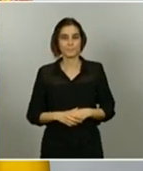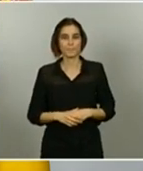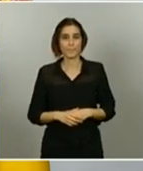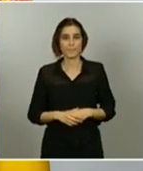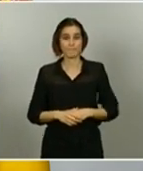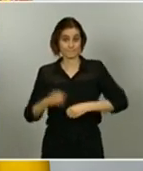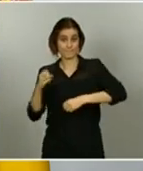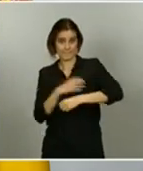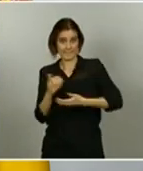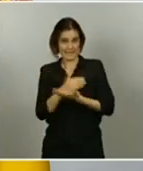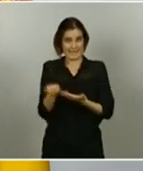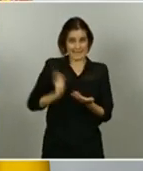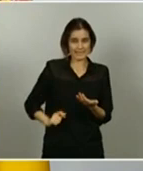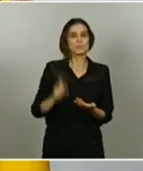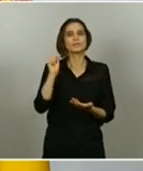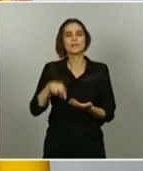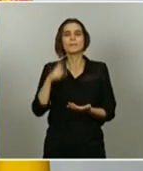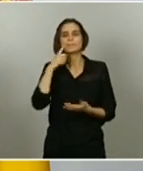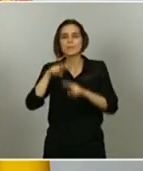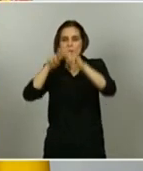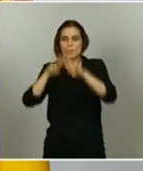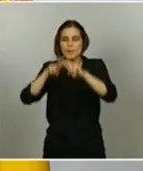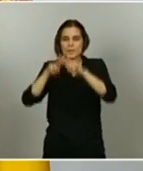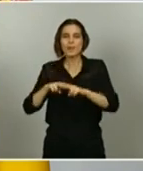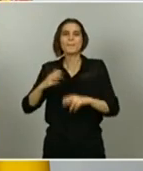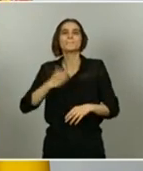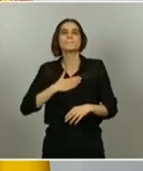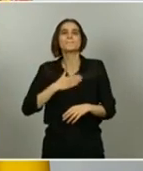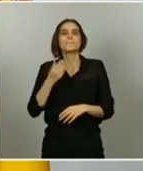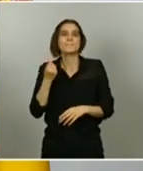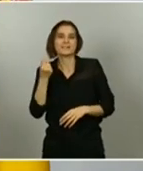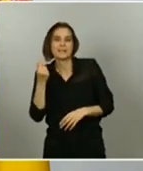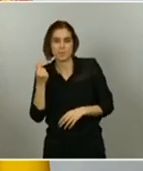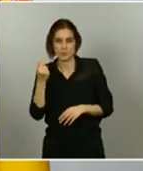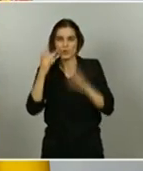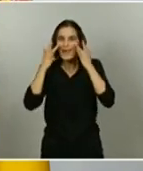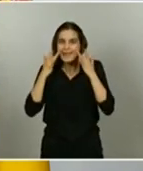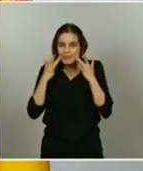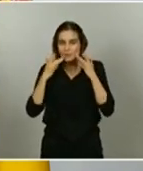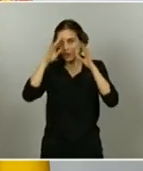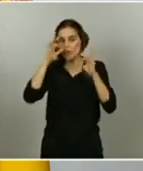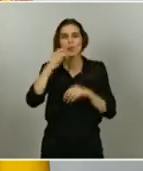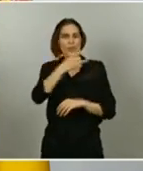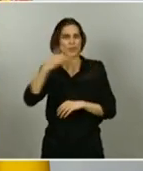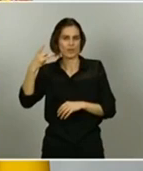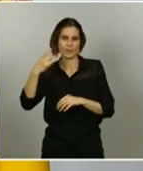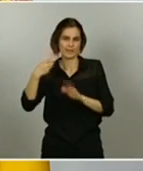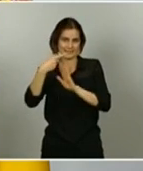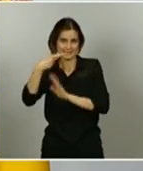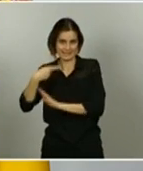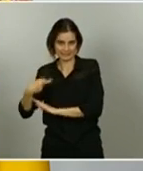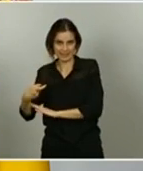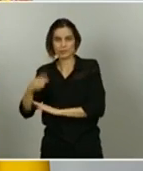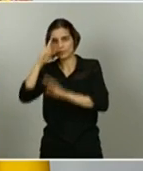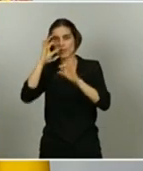también el patrimonio neto de la persona u hogar solicitante, restando, lógicamente, las deudas y sin tener en cuenta, como no podría ser de otra manera, la vivienda